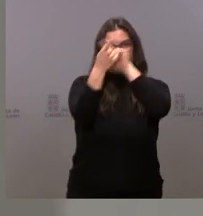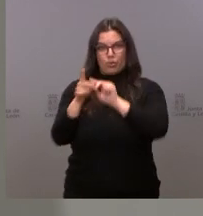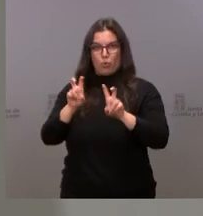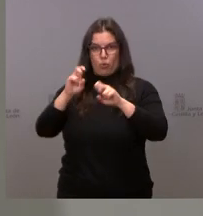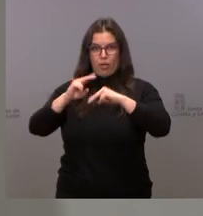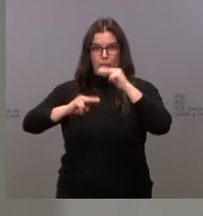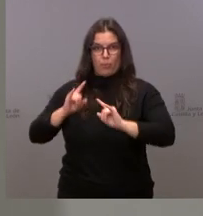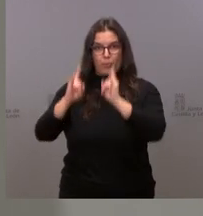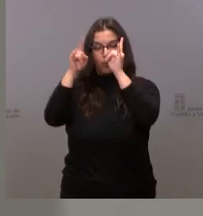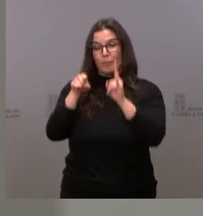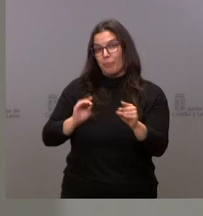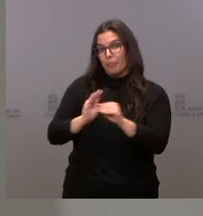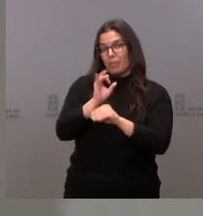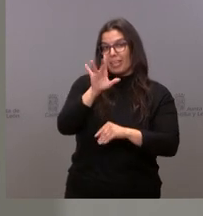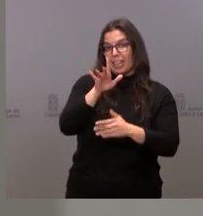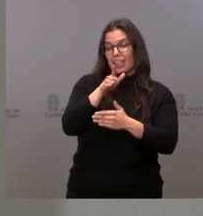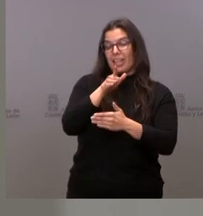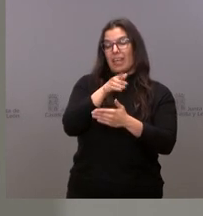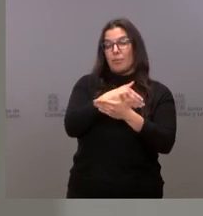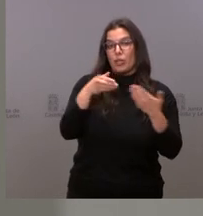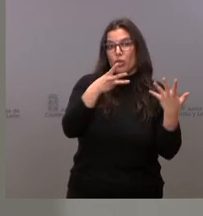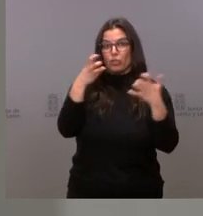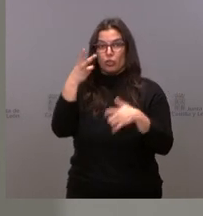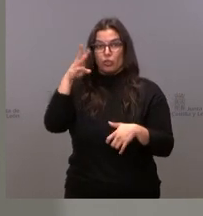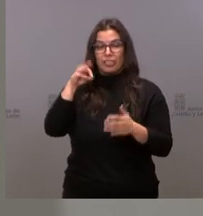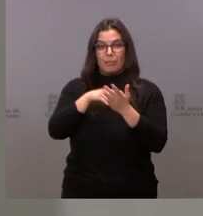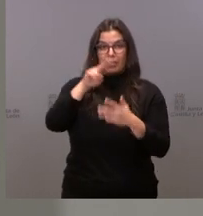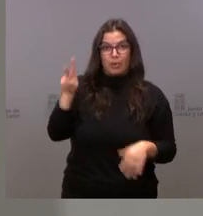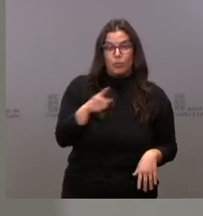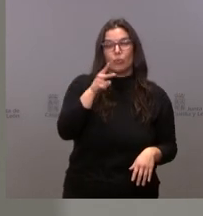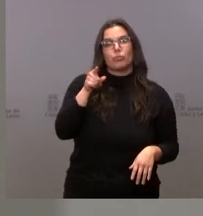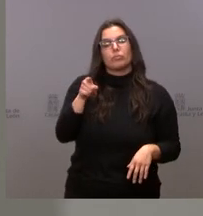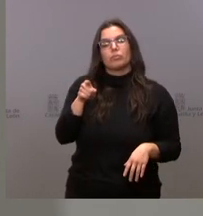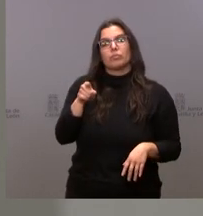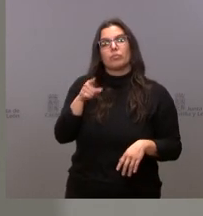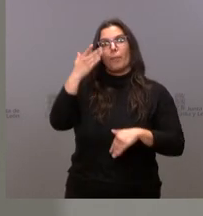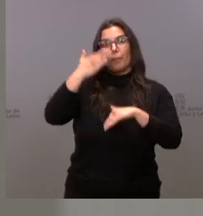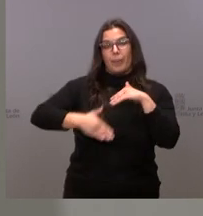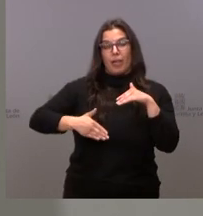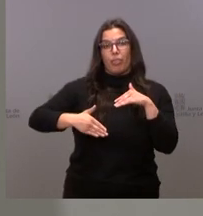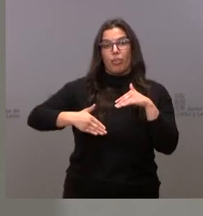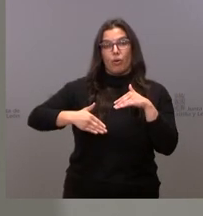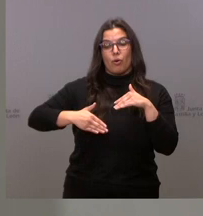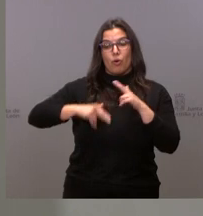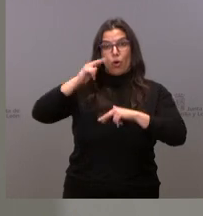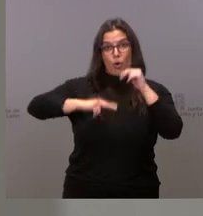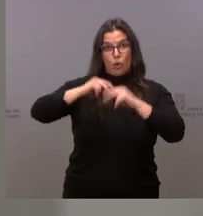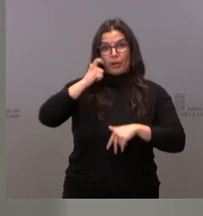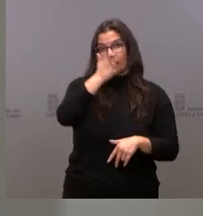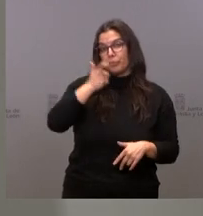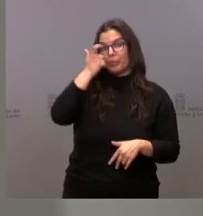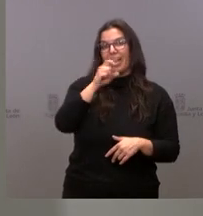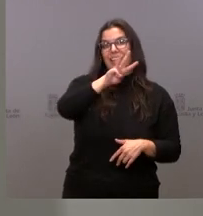es inversión de 15,8 millones de euros. Tiene un plazo de ejecución de obra de construcción de